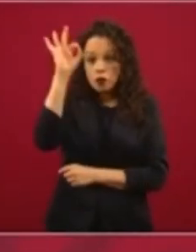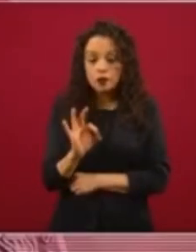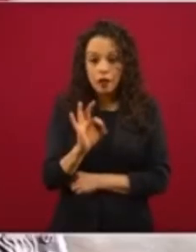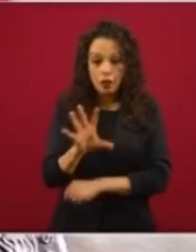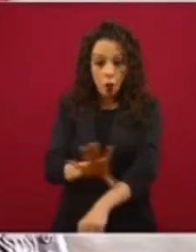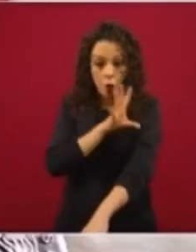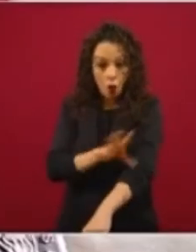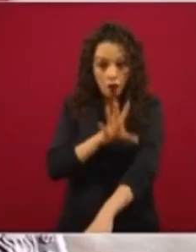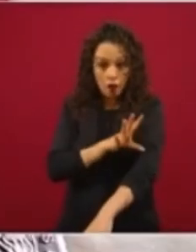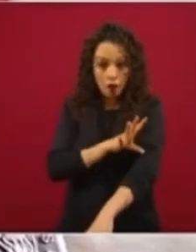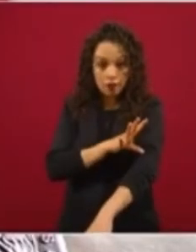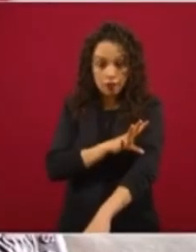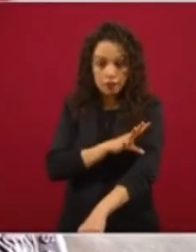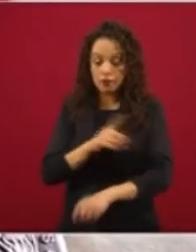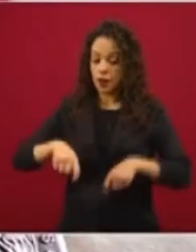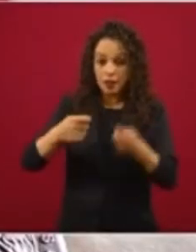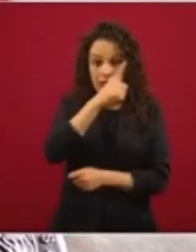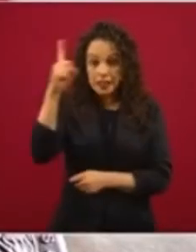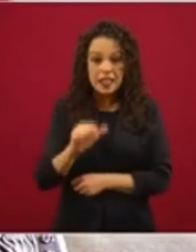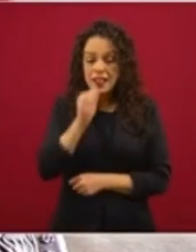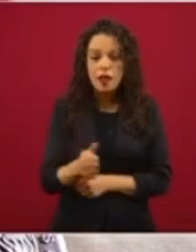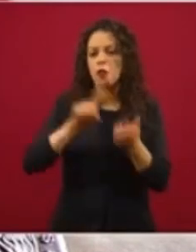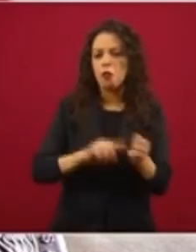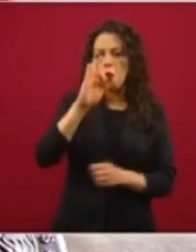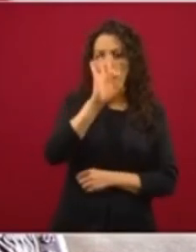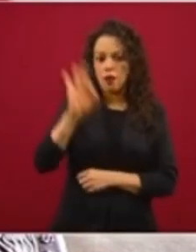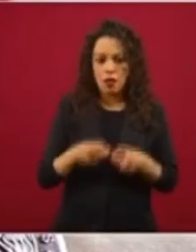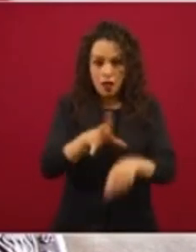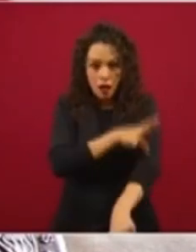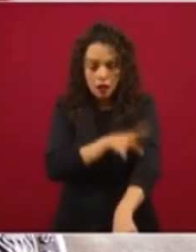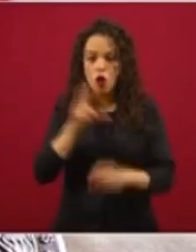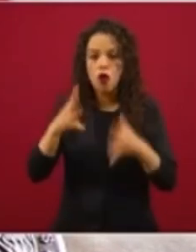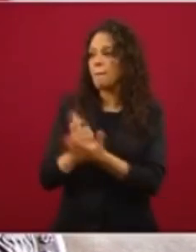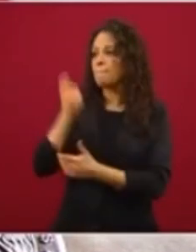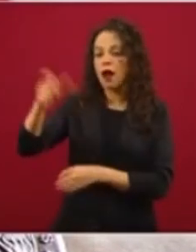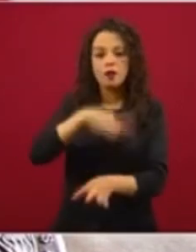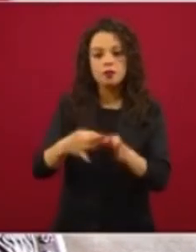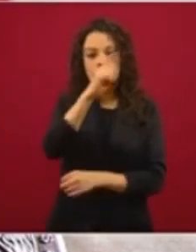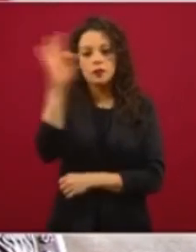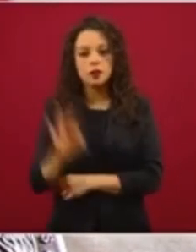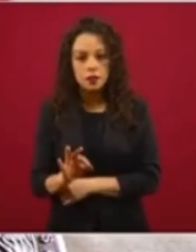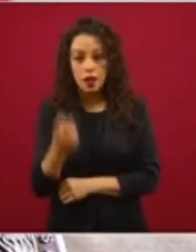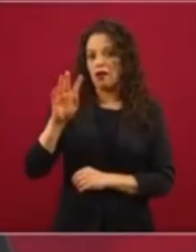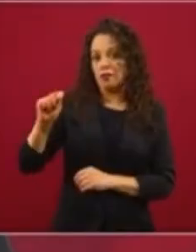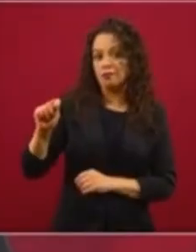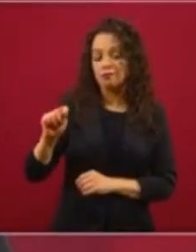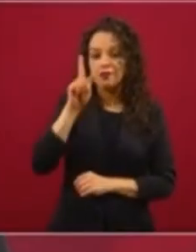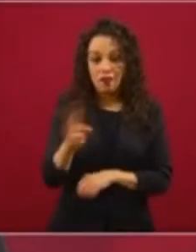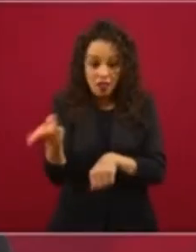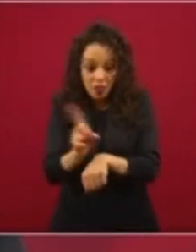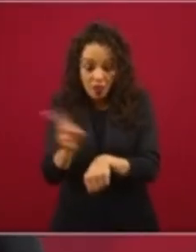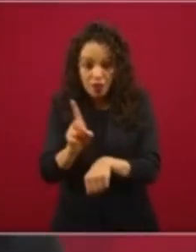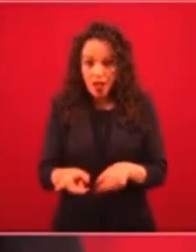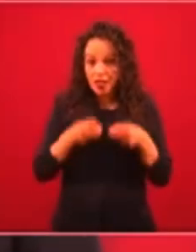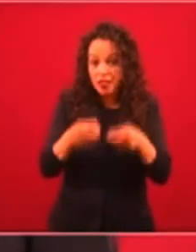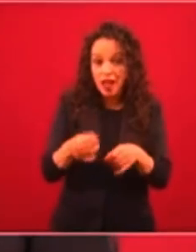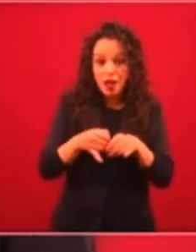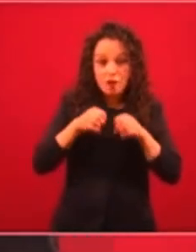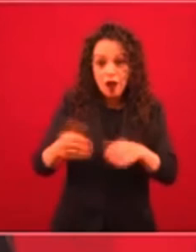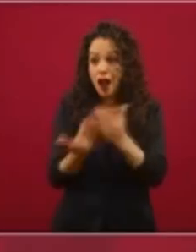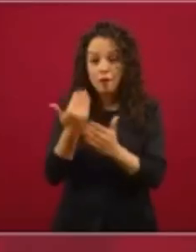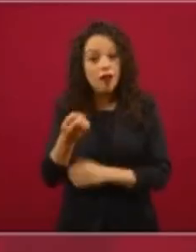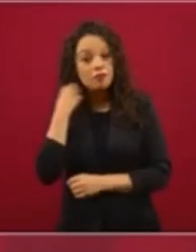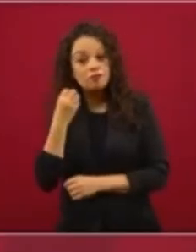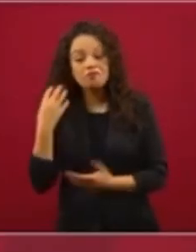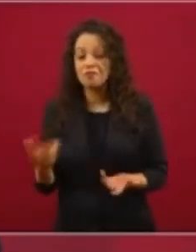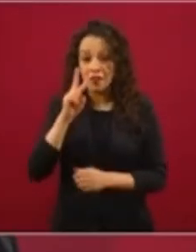entregaran el 40%, se les pagaba el 100. Entonces, todo eso es lo que se va a ventilar. Nunca se había garantizado tanto